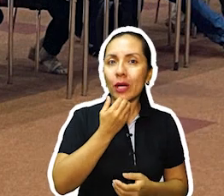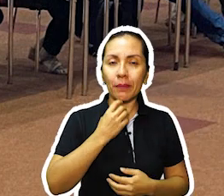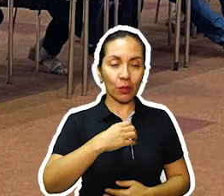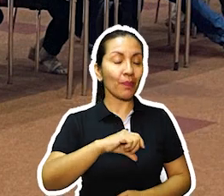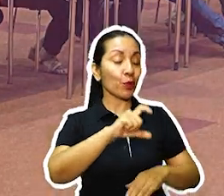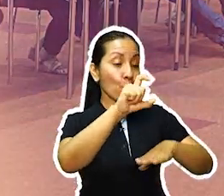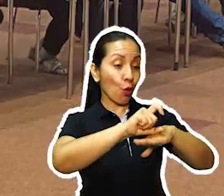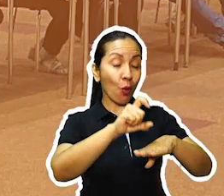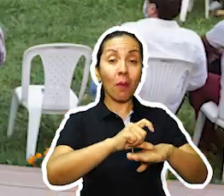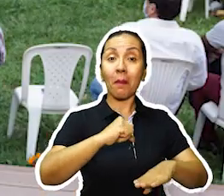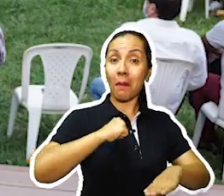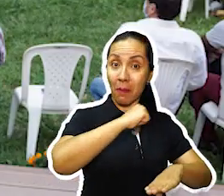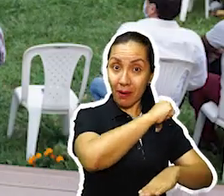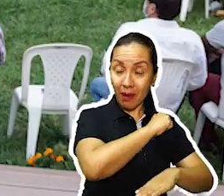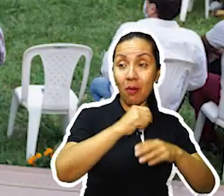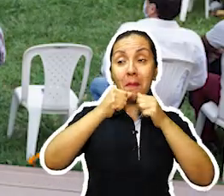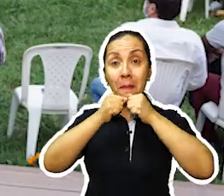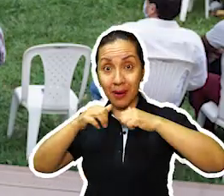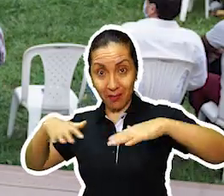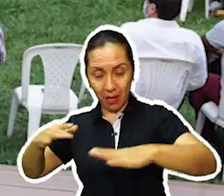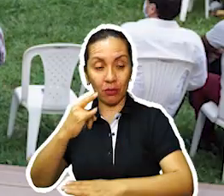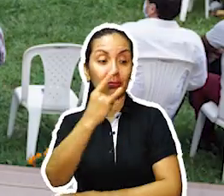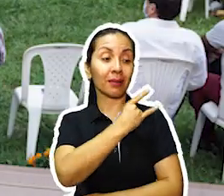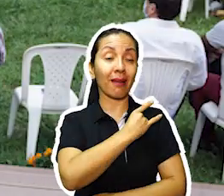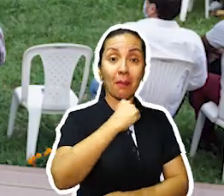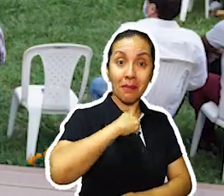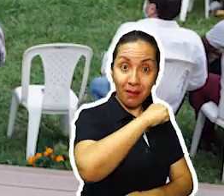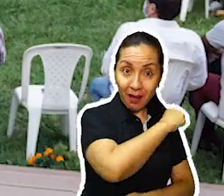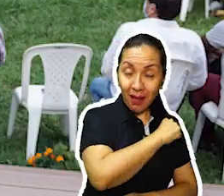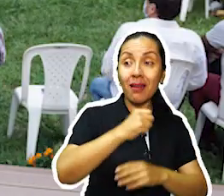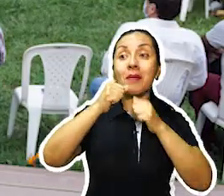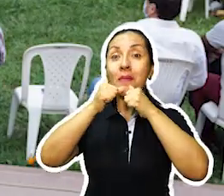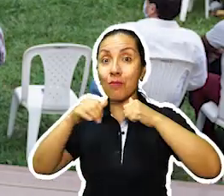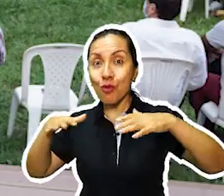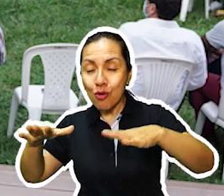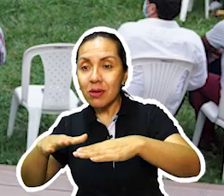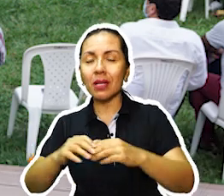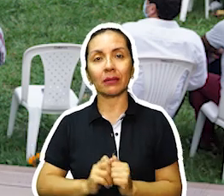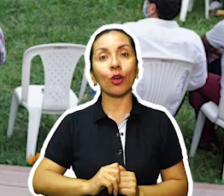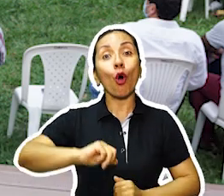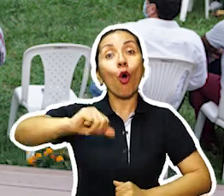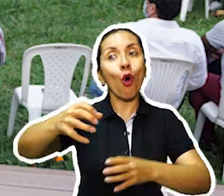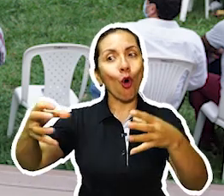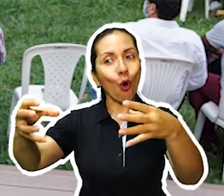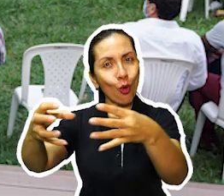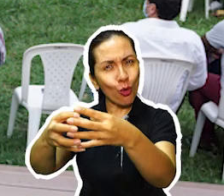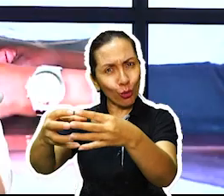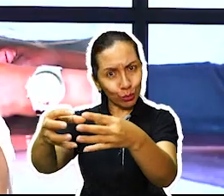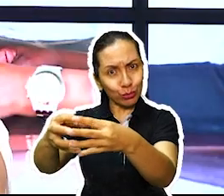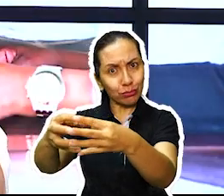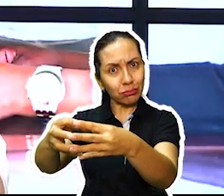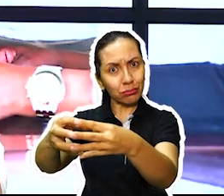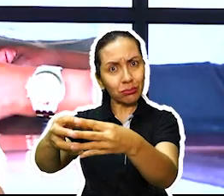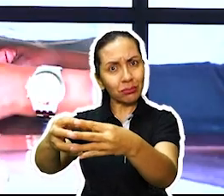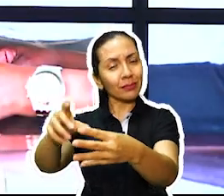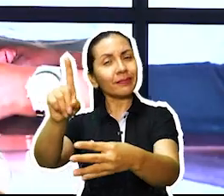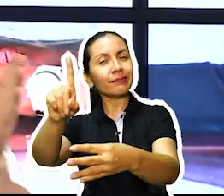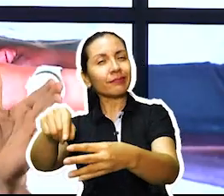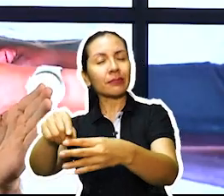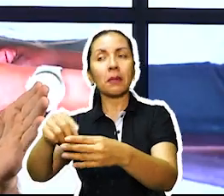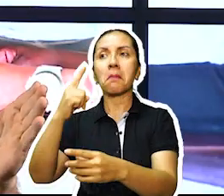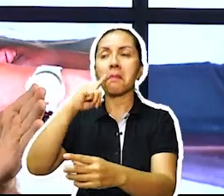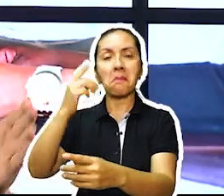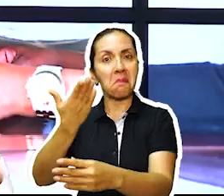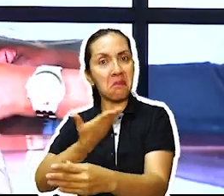de colegios privados junto con colegios públicos, universidades privadas junto con universidades públicas, pero igual otras